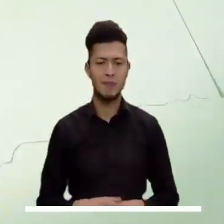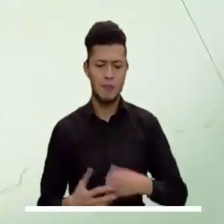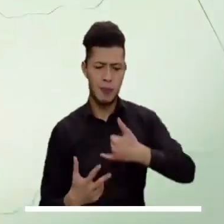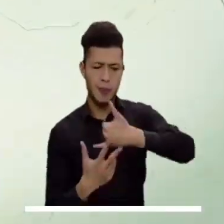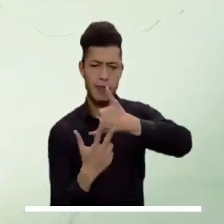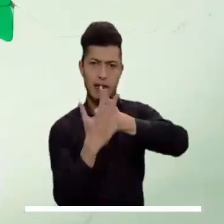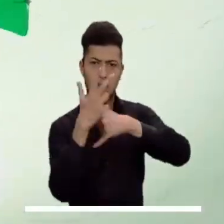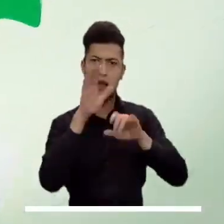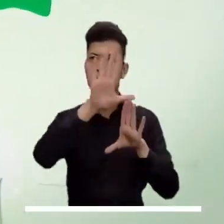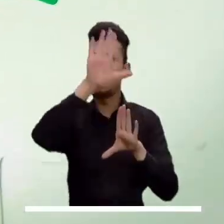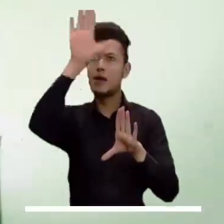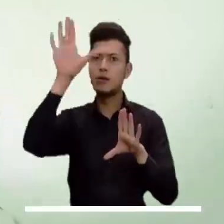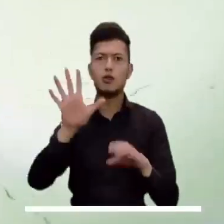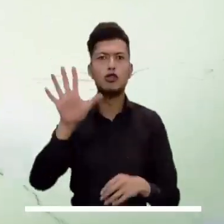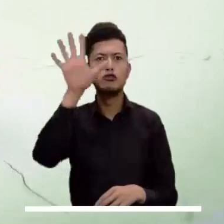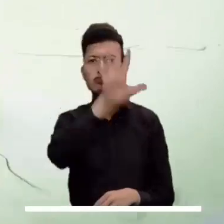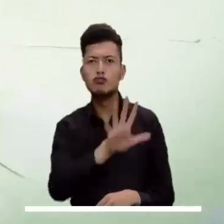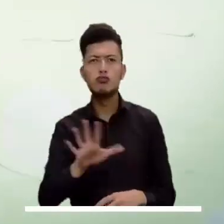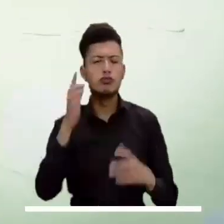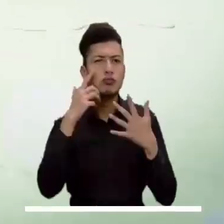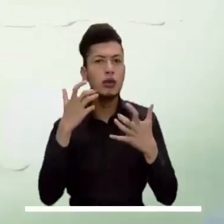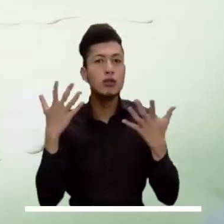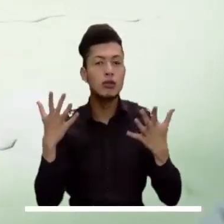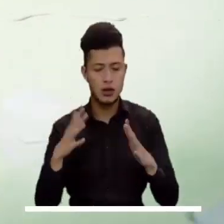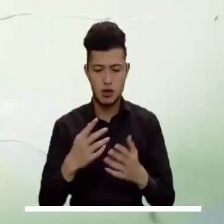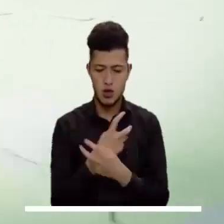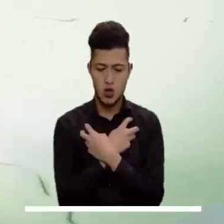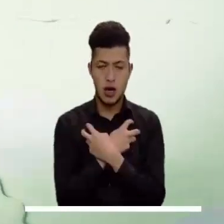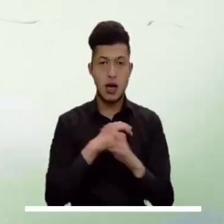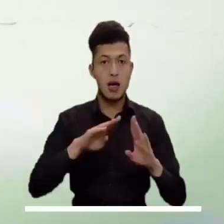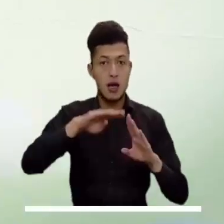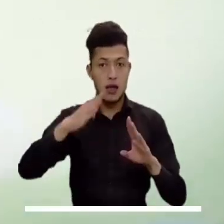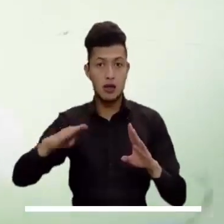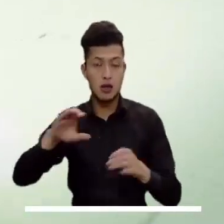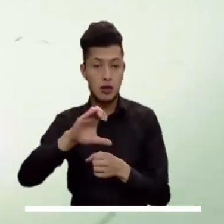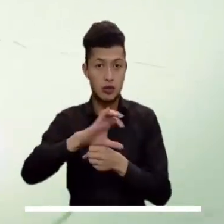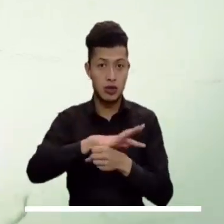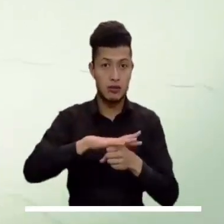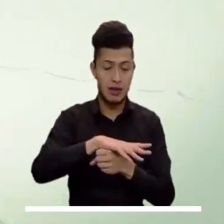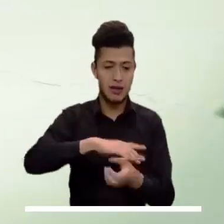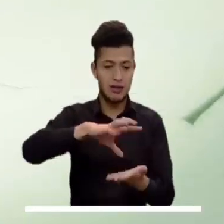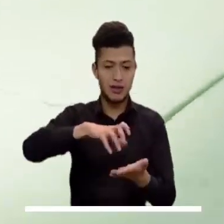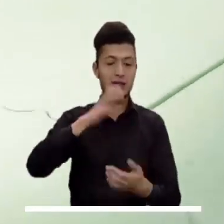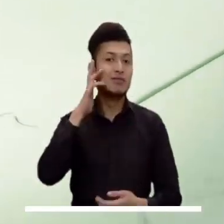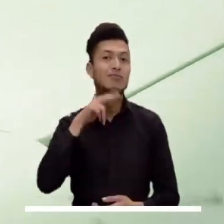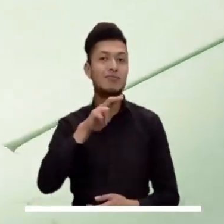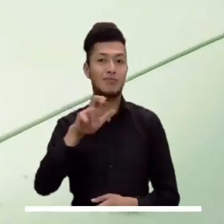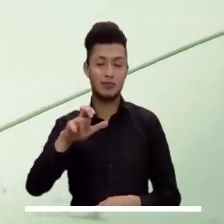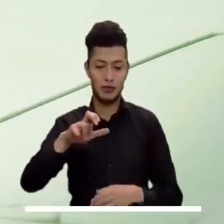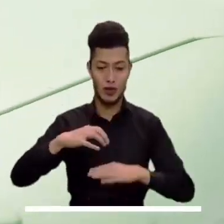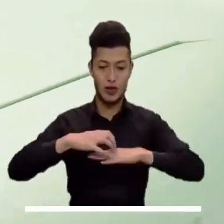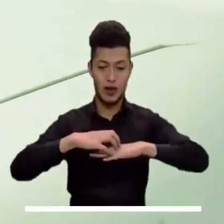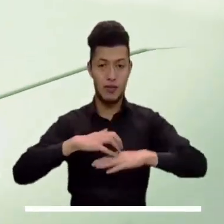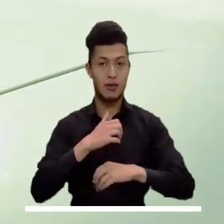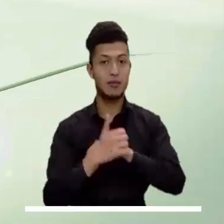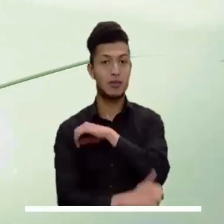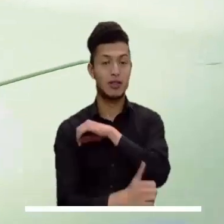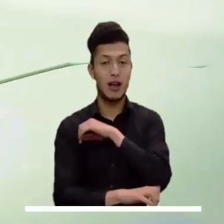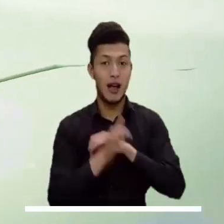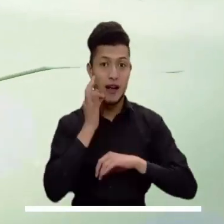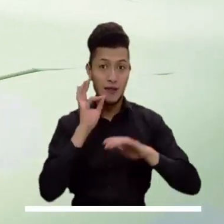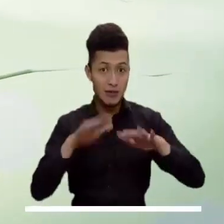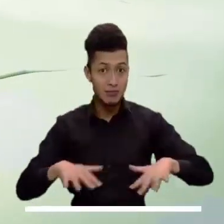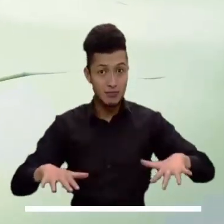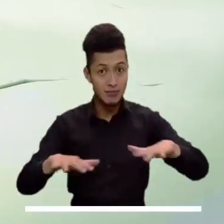Los departamentos andinos con mayor probabilidad de lluvia serán Huila, Antioquia, Cundinamarca, Los Santanderes, Tolima,